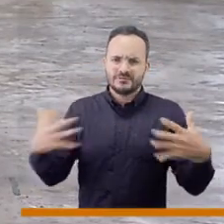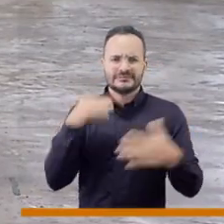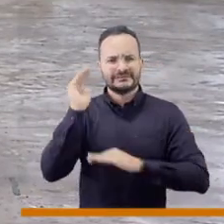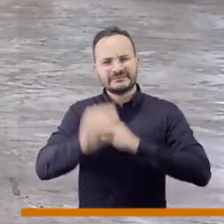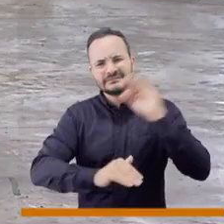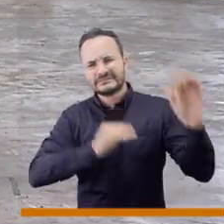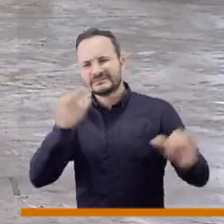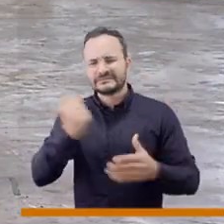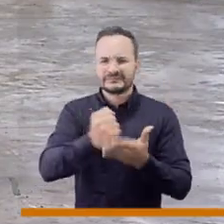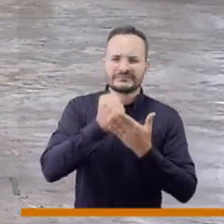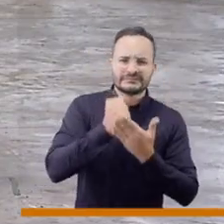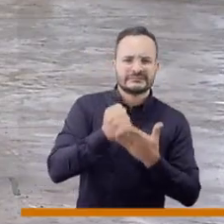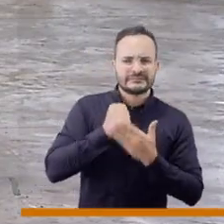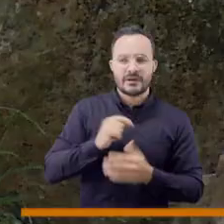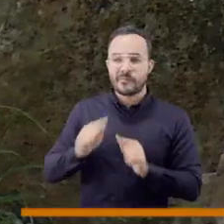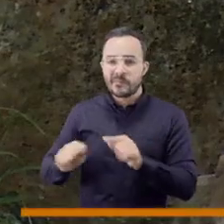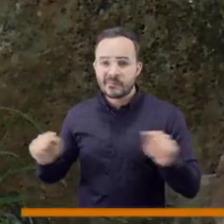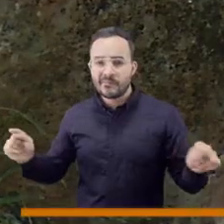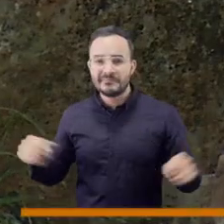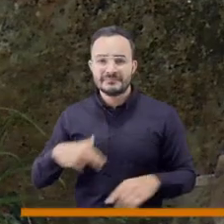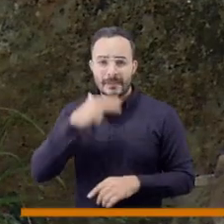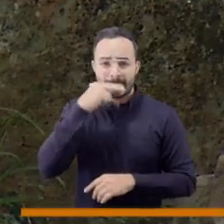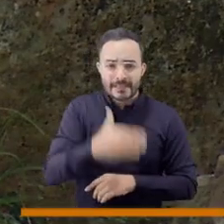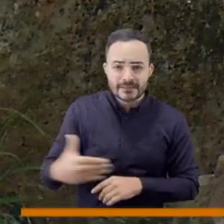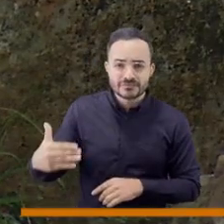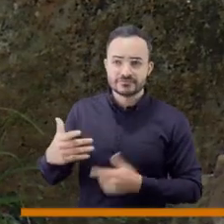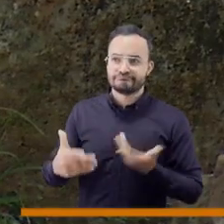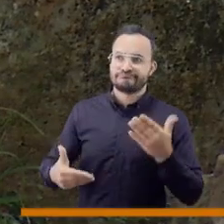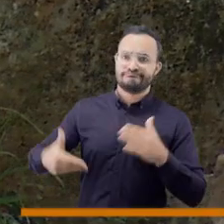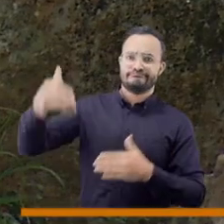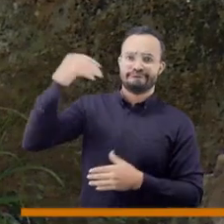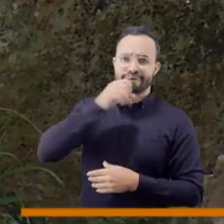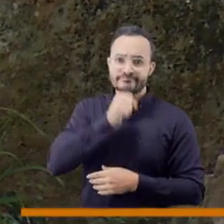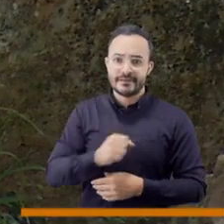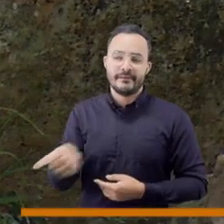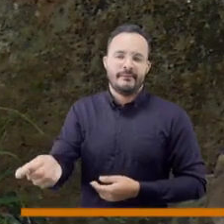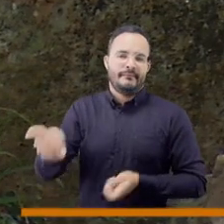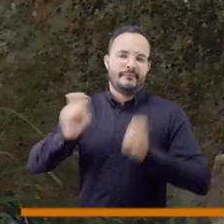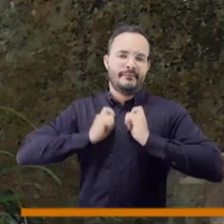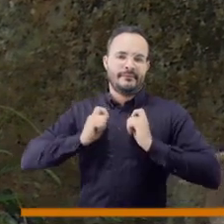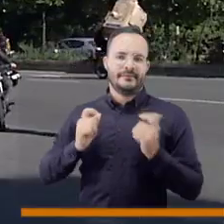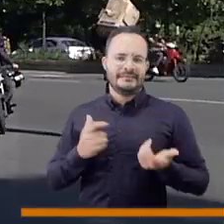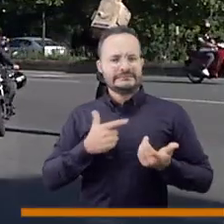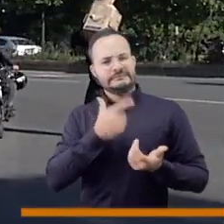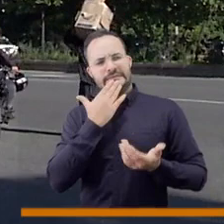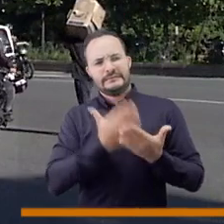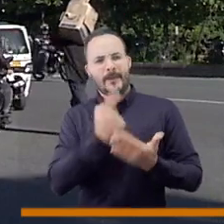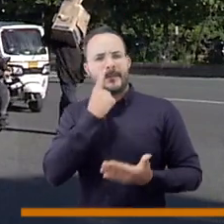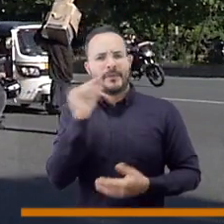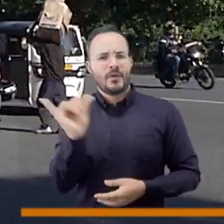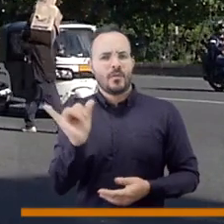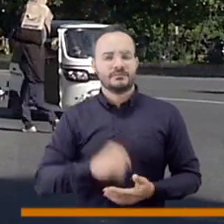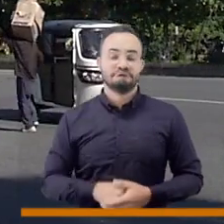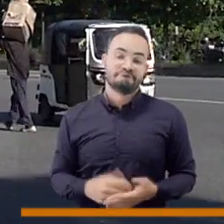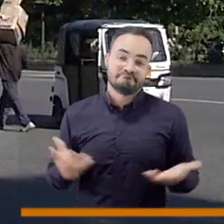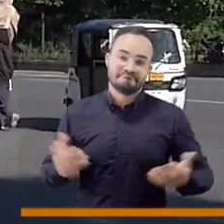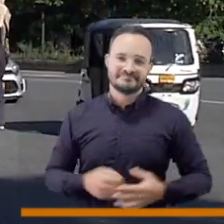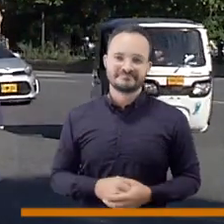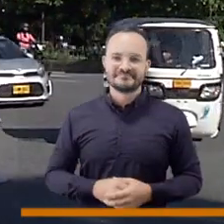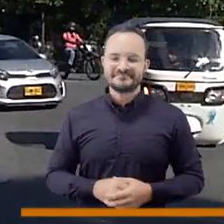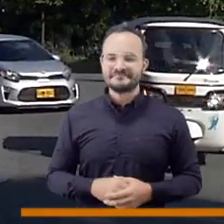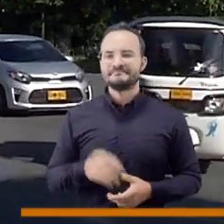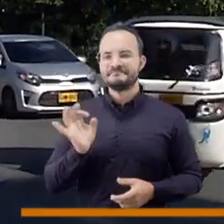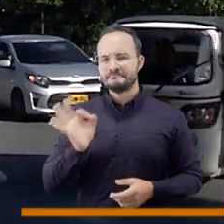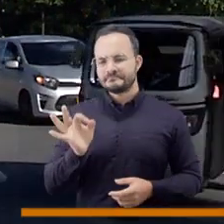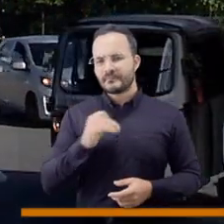personas que pedían ayuda y todo eso. desde el más niño hasta el más anciano empezó a decirme Papá Giovanni. Les pregunto, ¿se puede